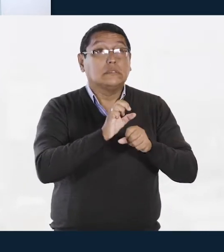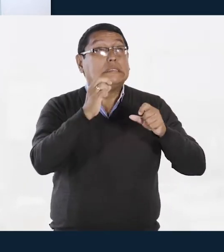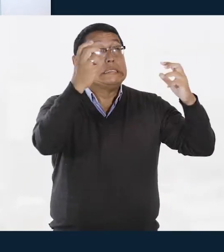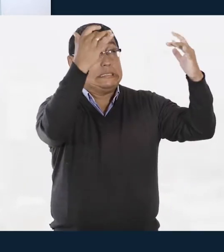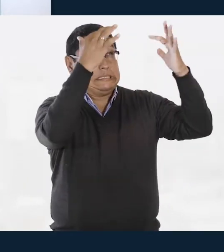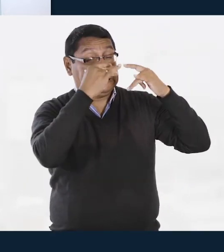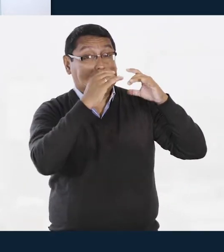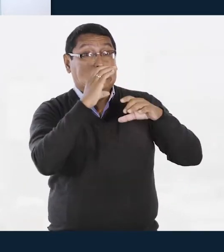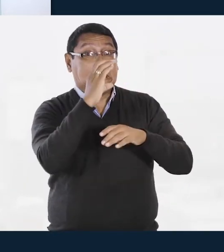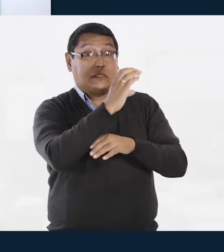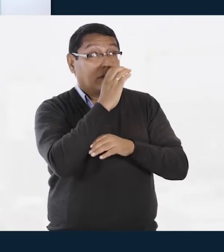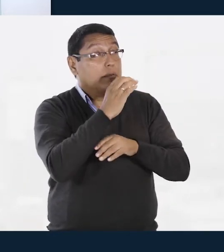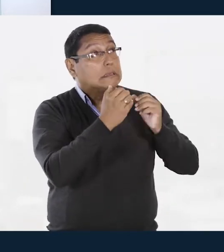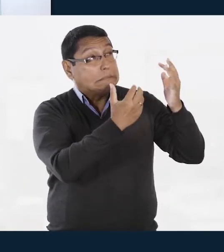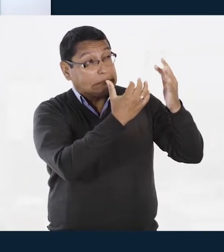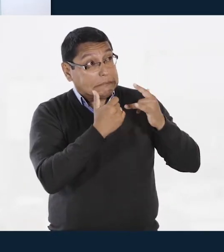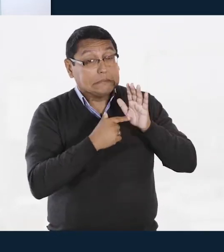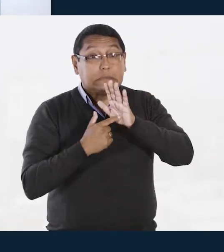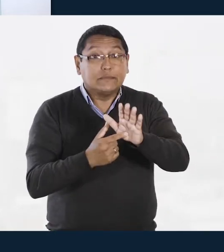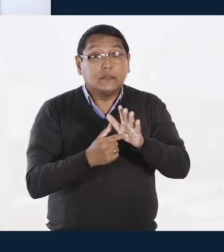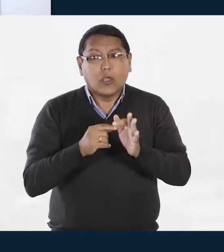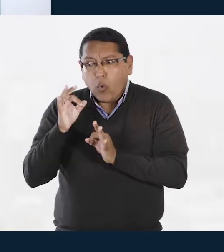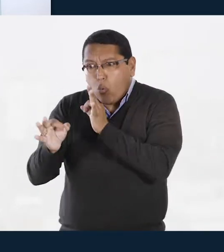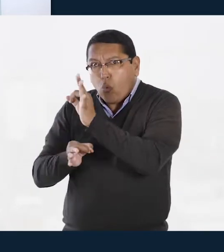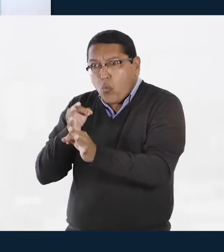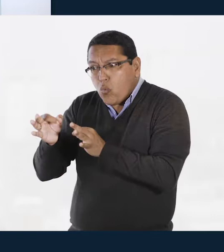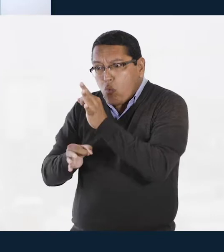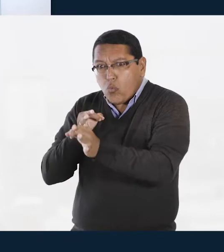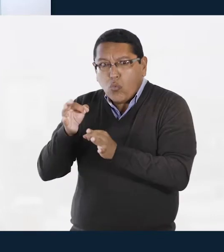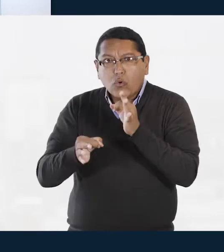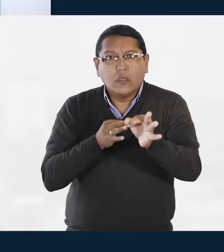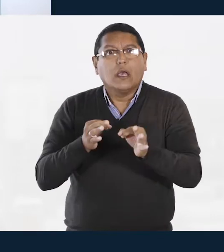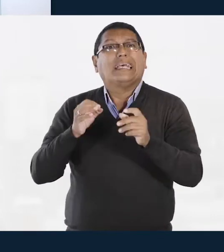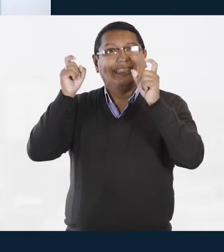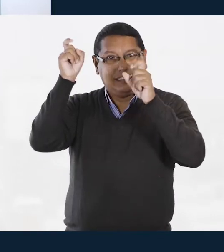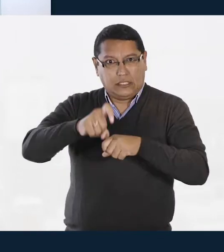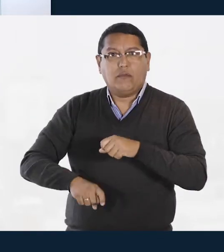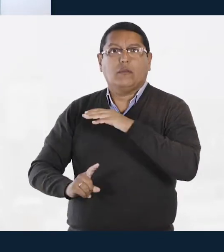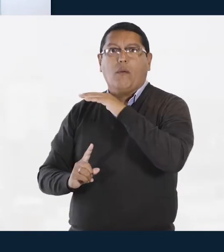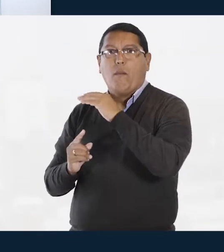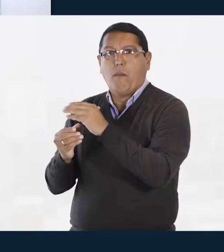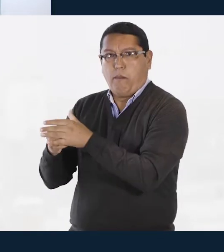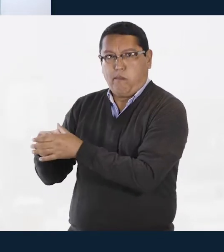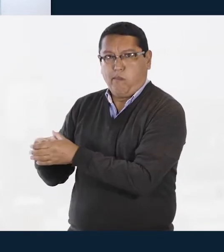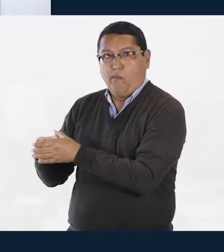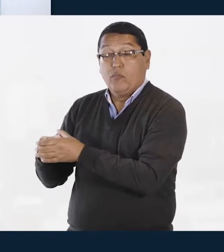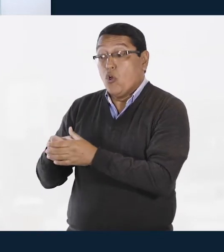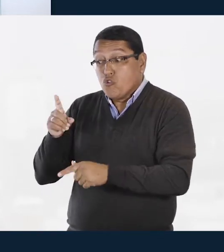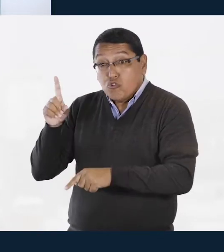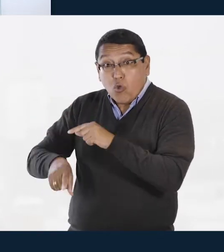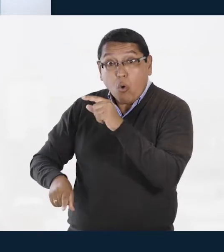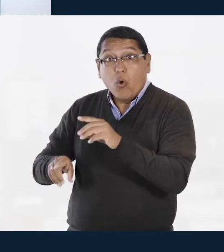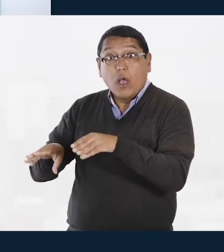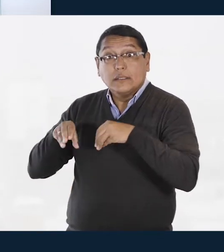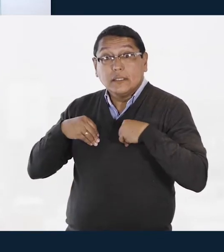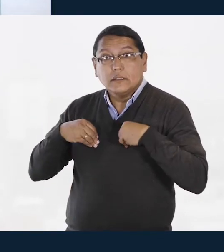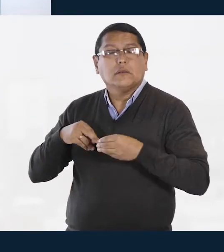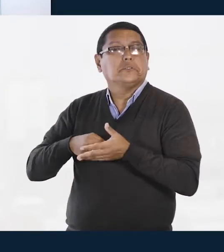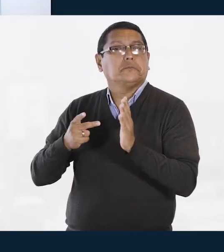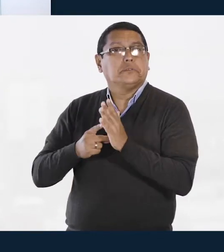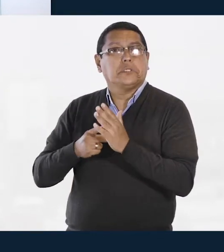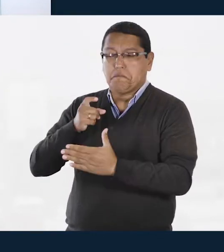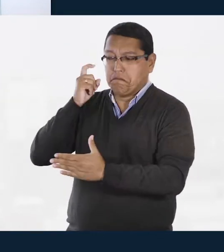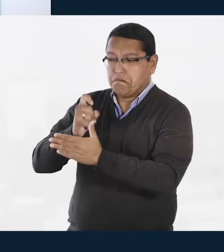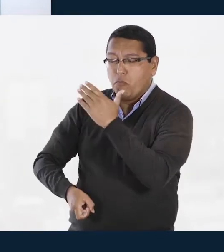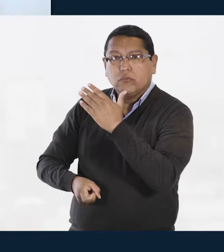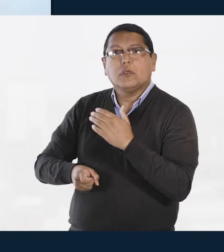control en los hogares de esas personas. Y quien no cumpla el aislamiento obligatorio se expondrá a multas y acciones penales por